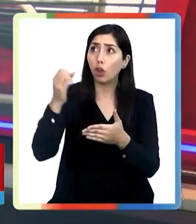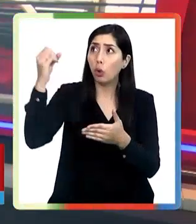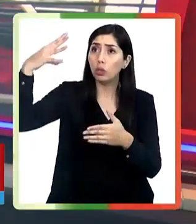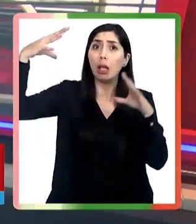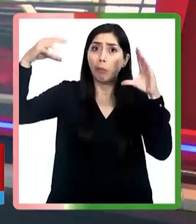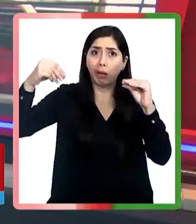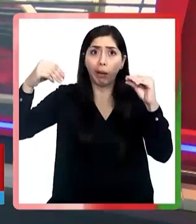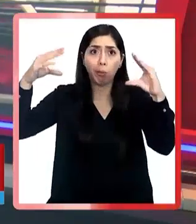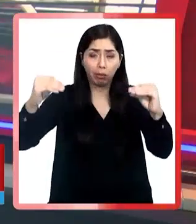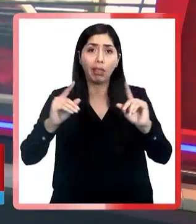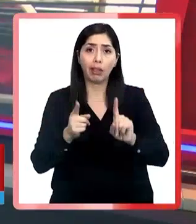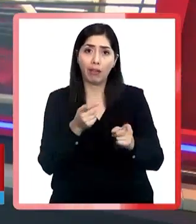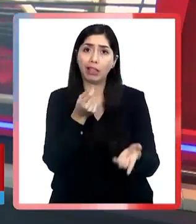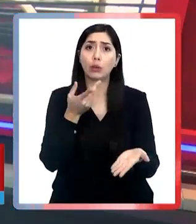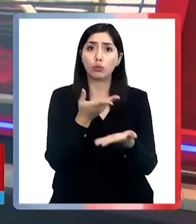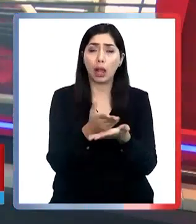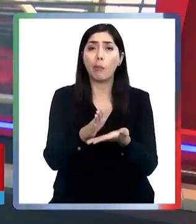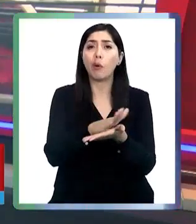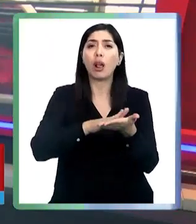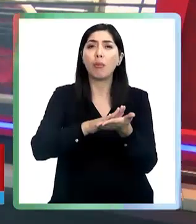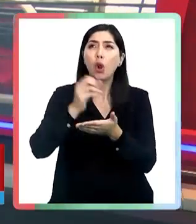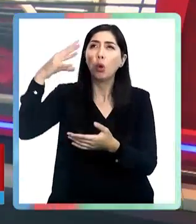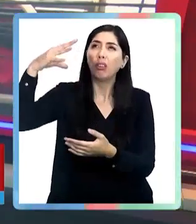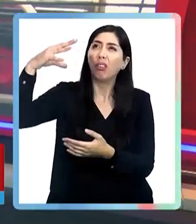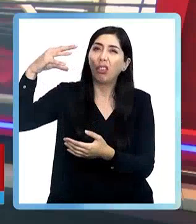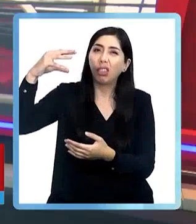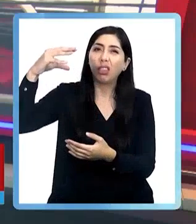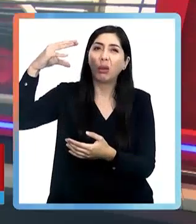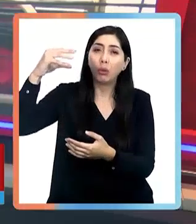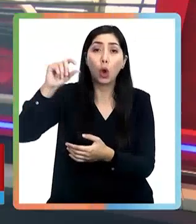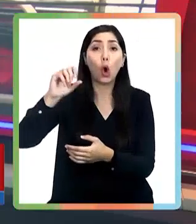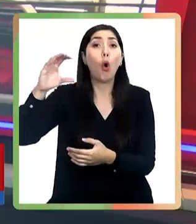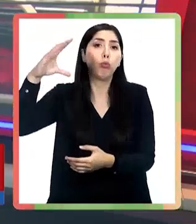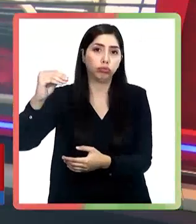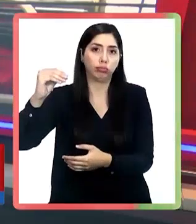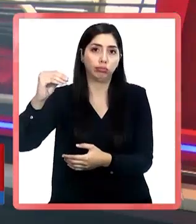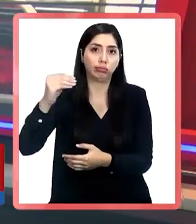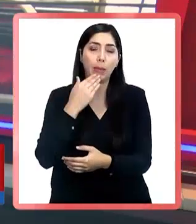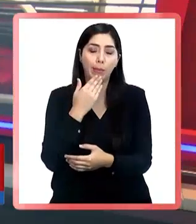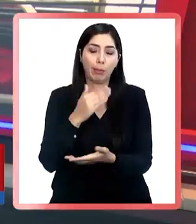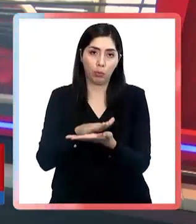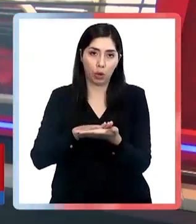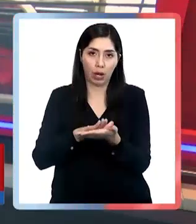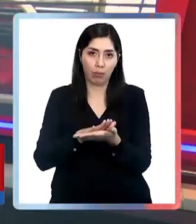uno de estos incidentes, como bajas de voltaje o cortes del suministro, por ejemplo.